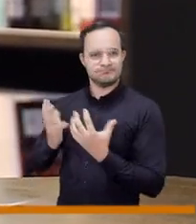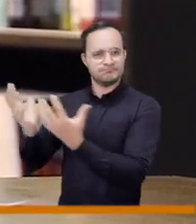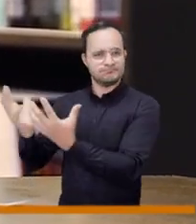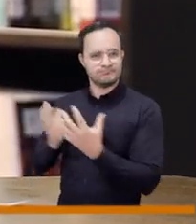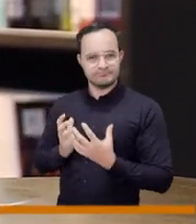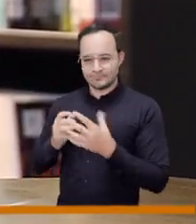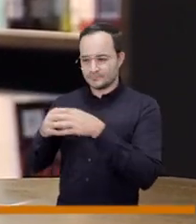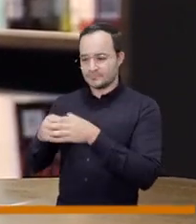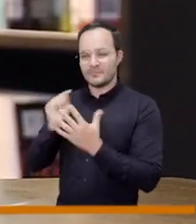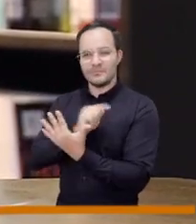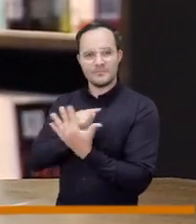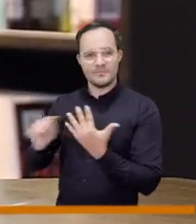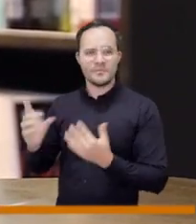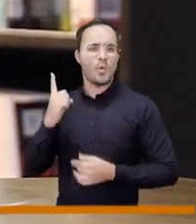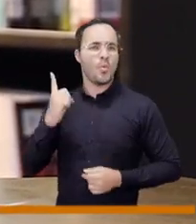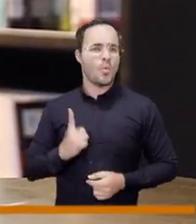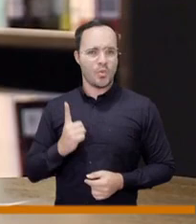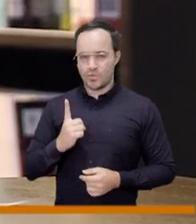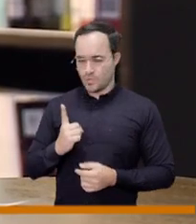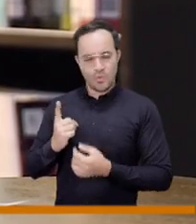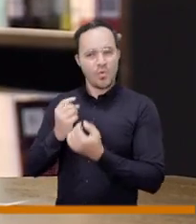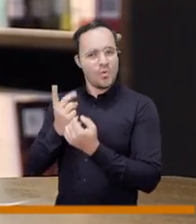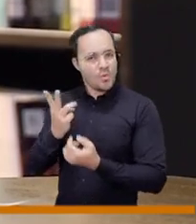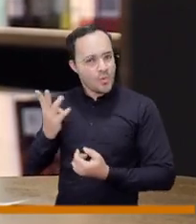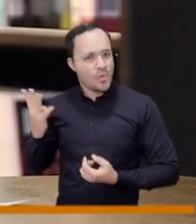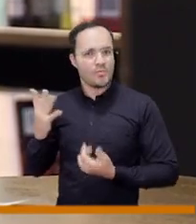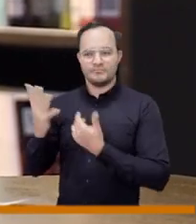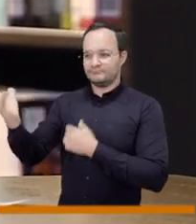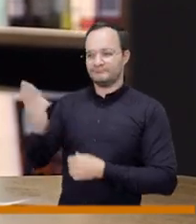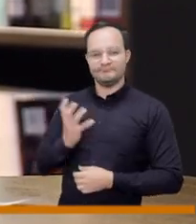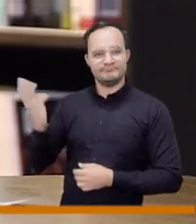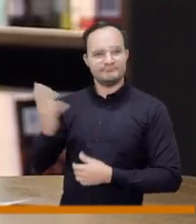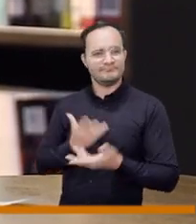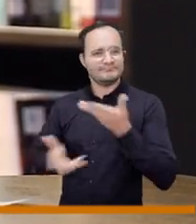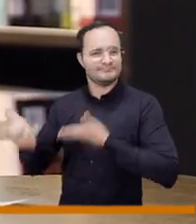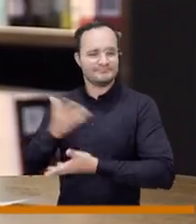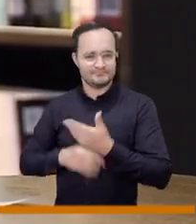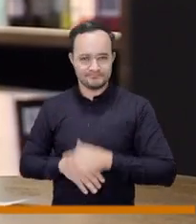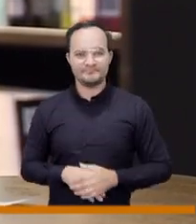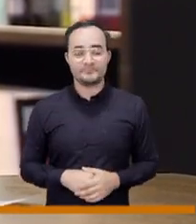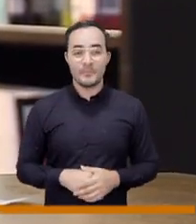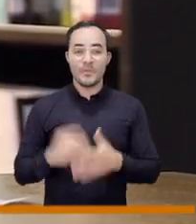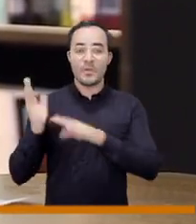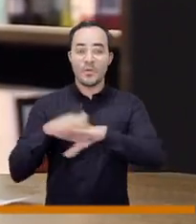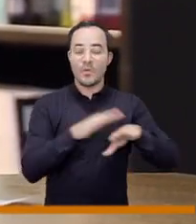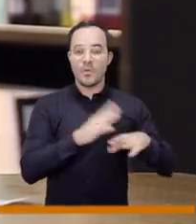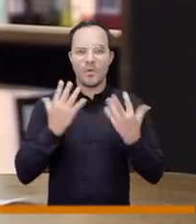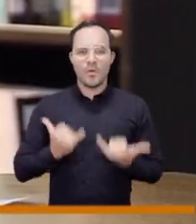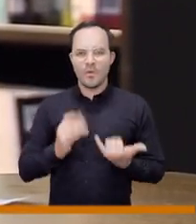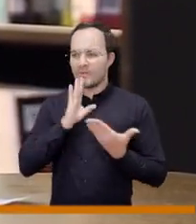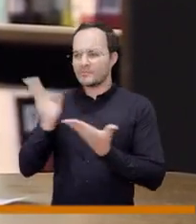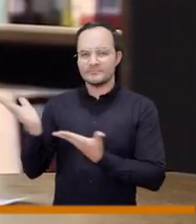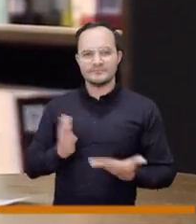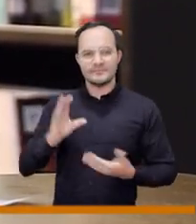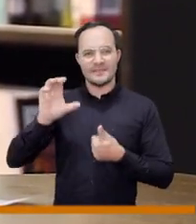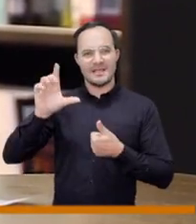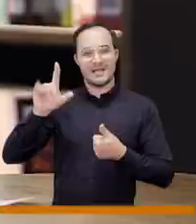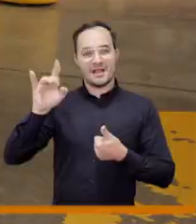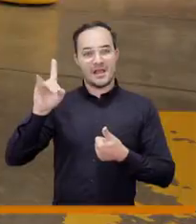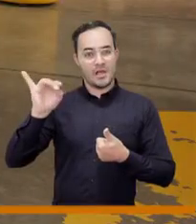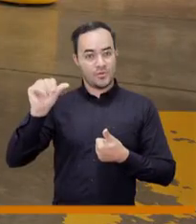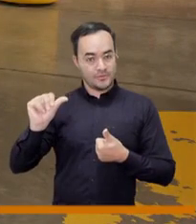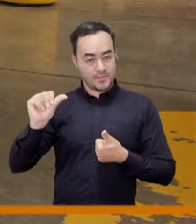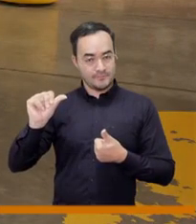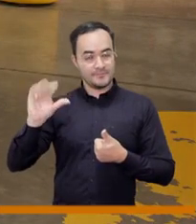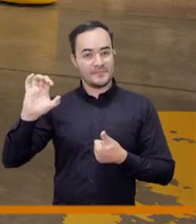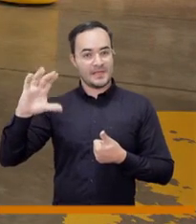este año estaremos en de frente a la gente acompañados por varios de nuestros corporados hoy están con